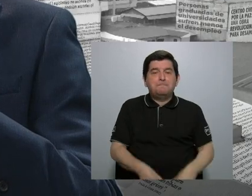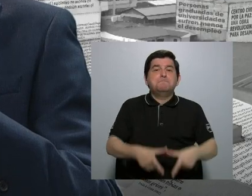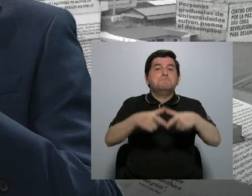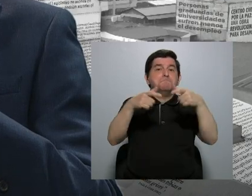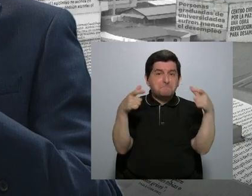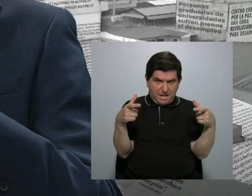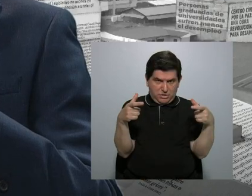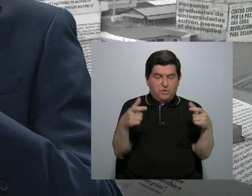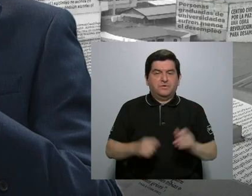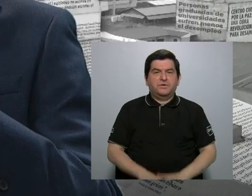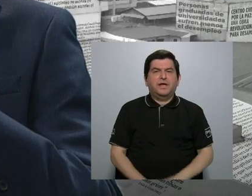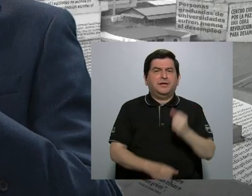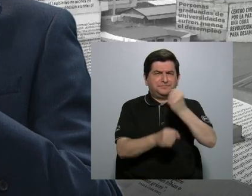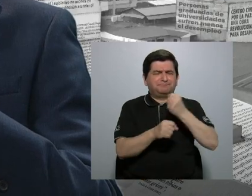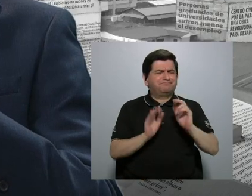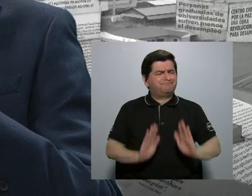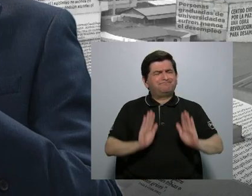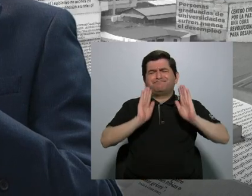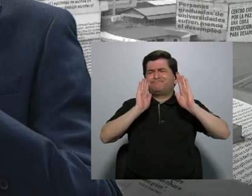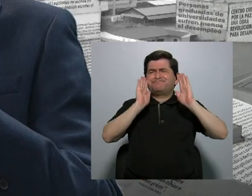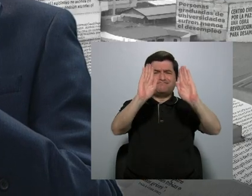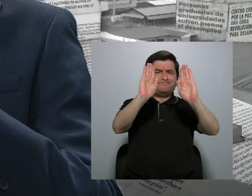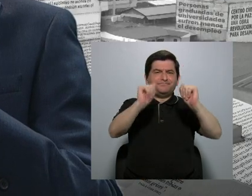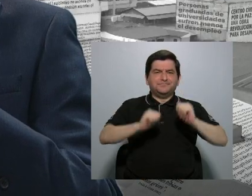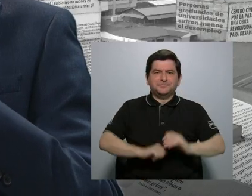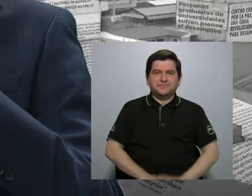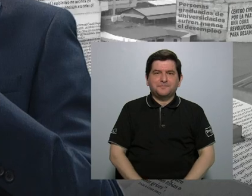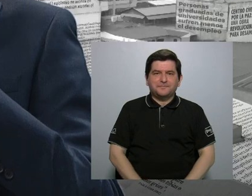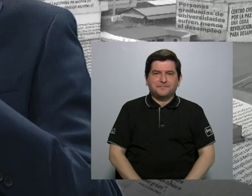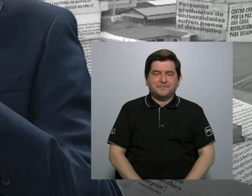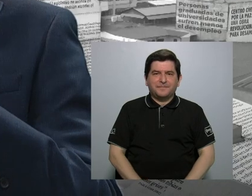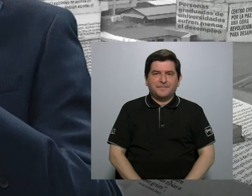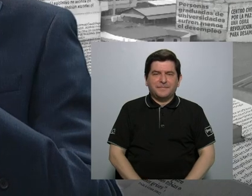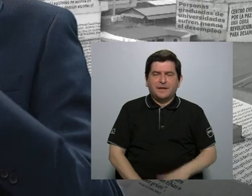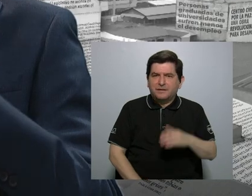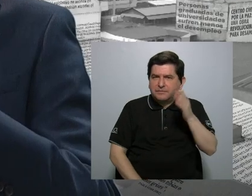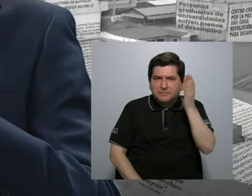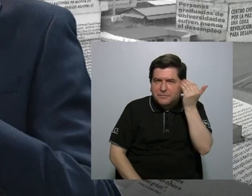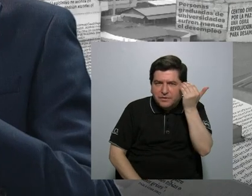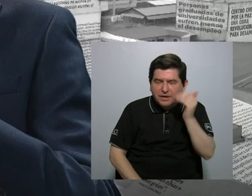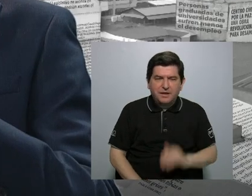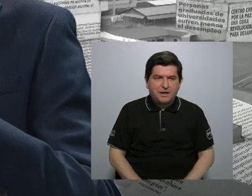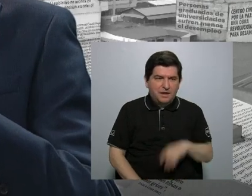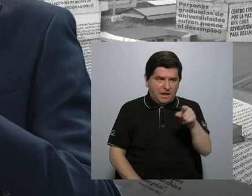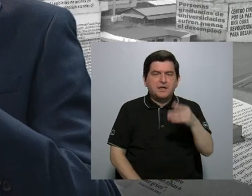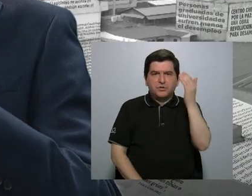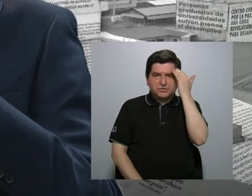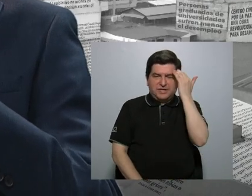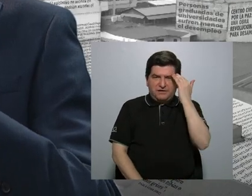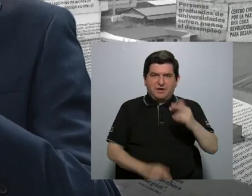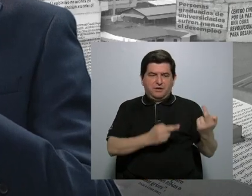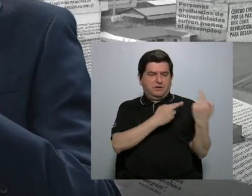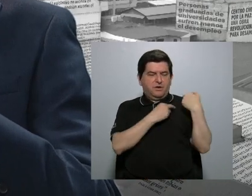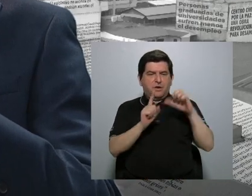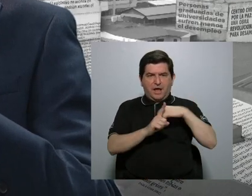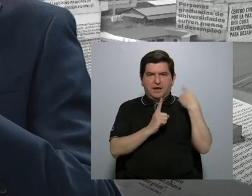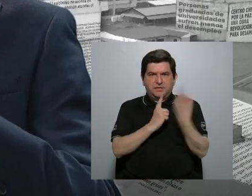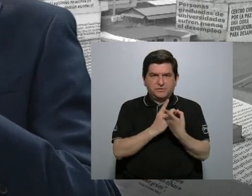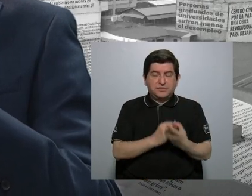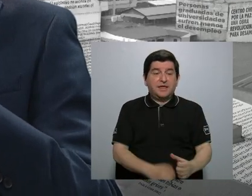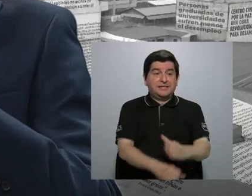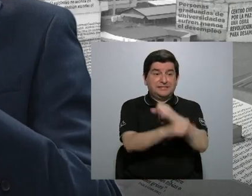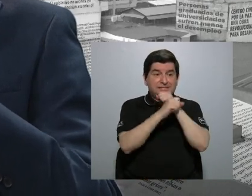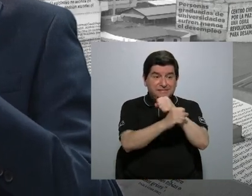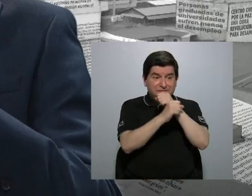mayoría hace un trabajo extraordinario porque se deben a la sociedad. Y tenemos que asegurarle la